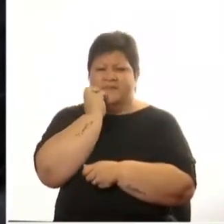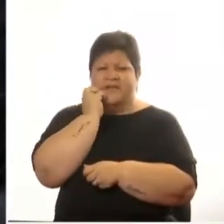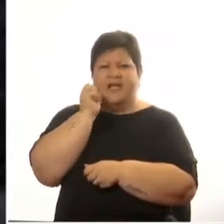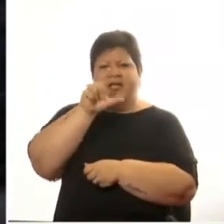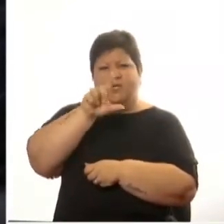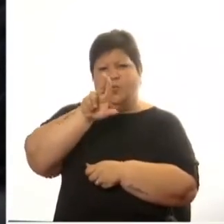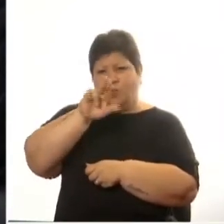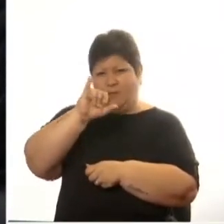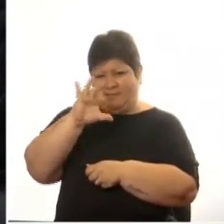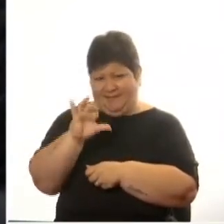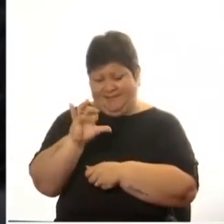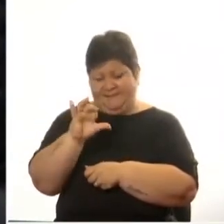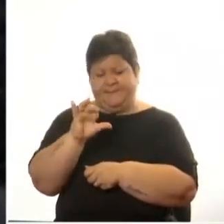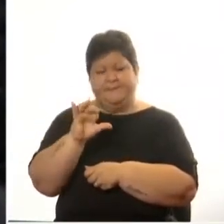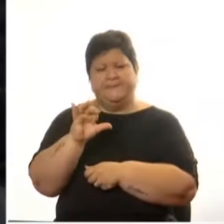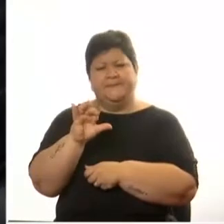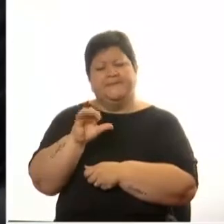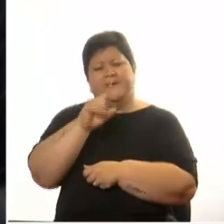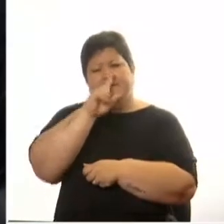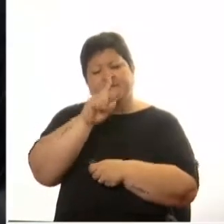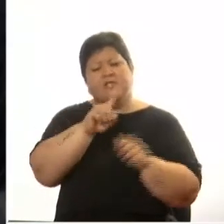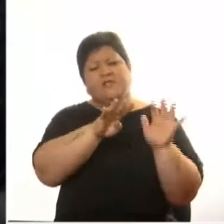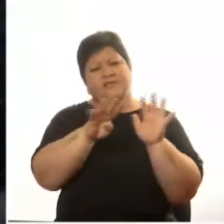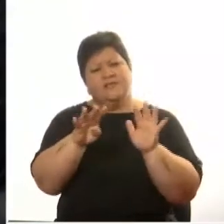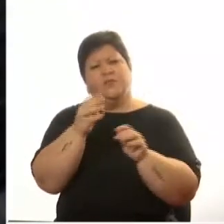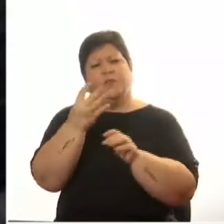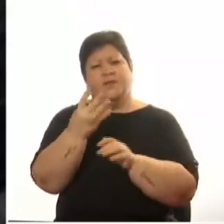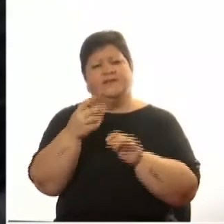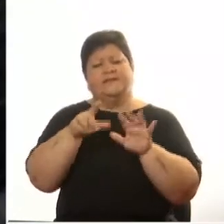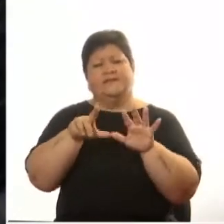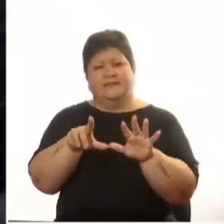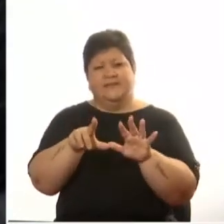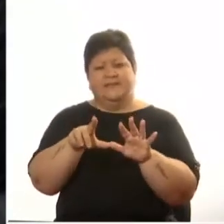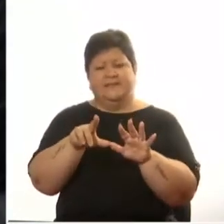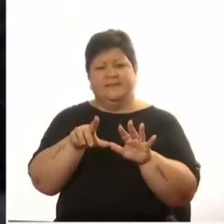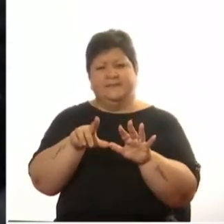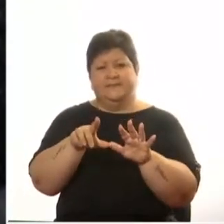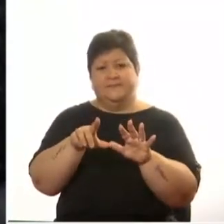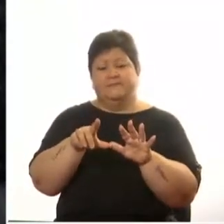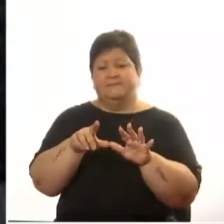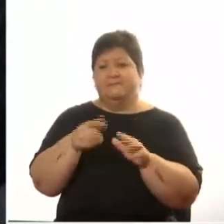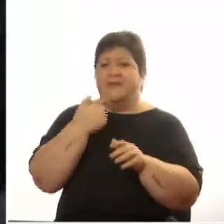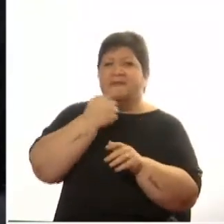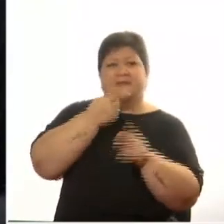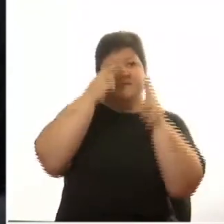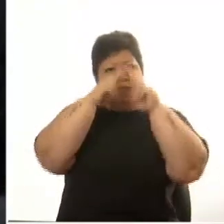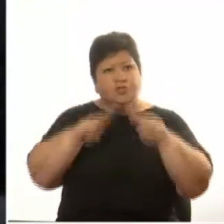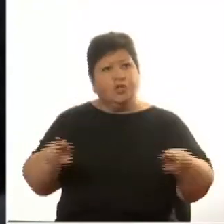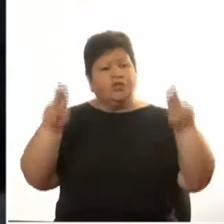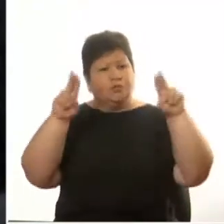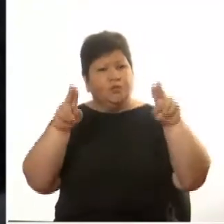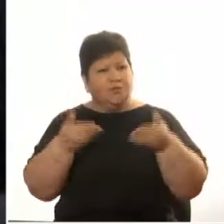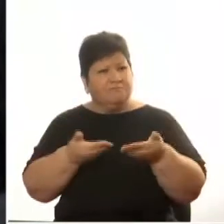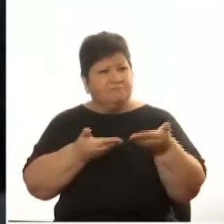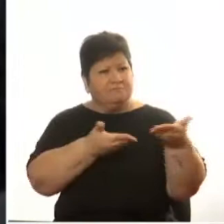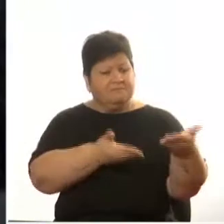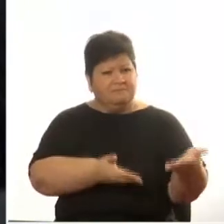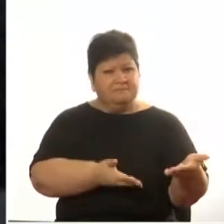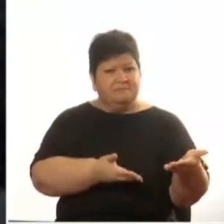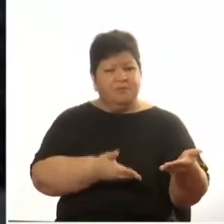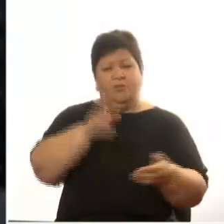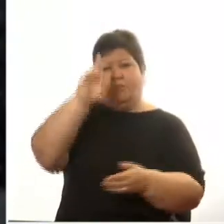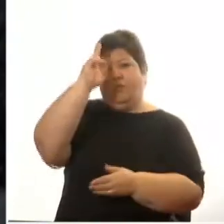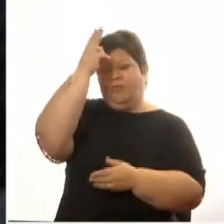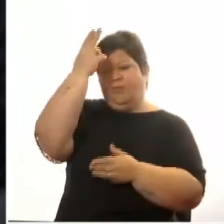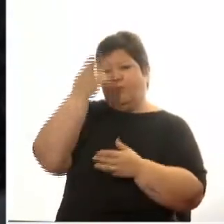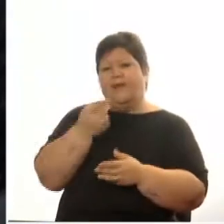en 1947 Inglaterra acepta someter el tema de Palestina a las Naciones Unidas y Uruguay propone apoyar en el fin del